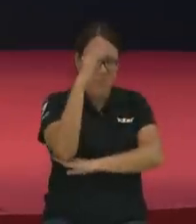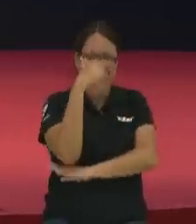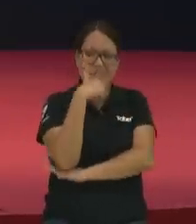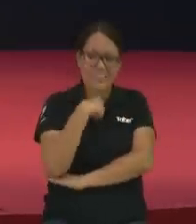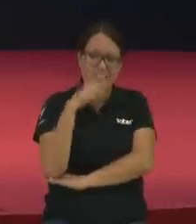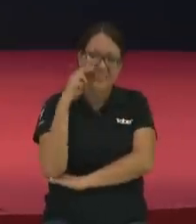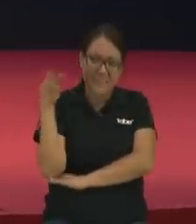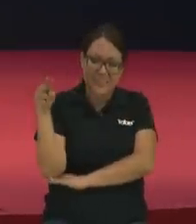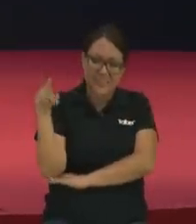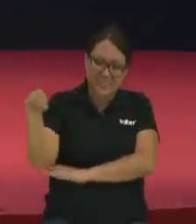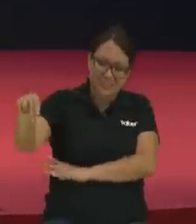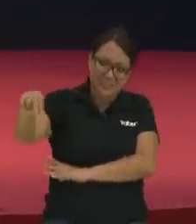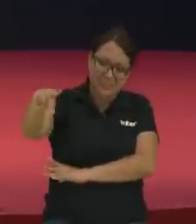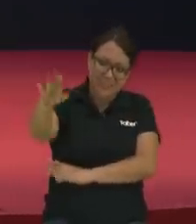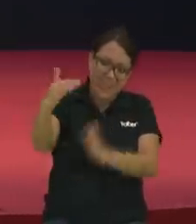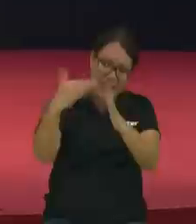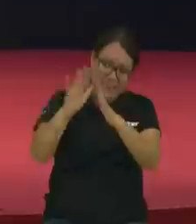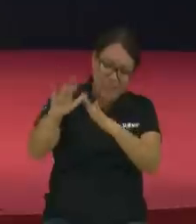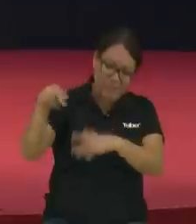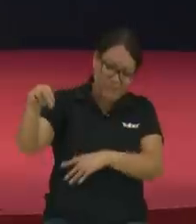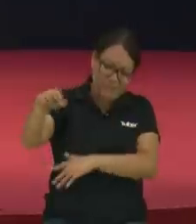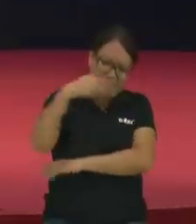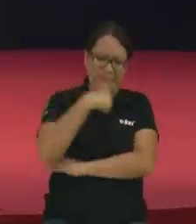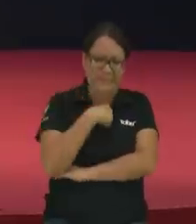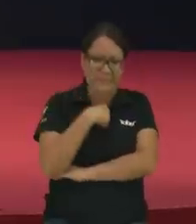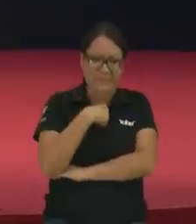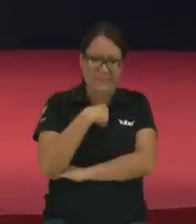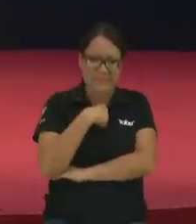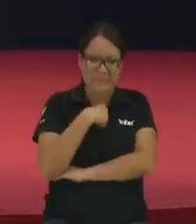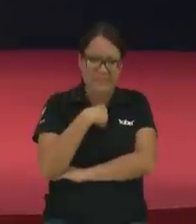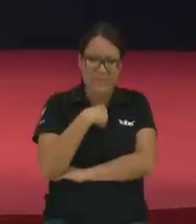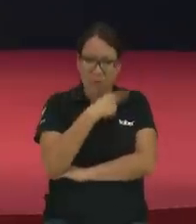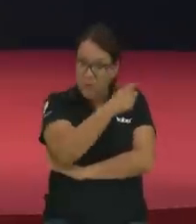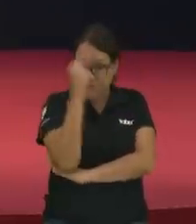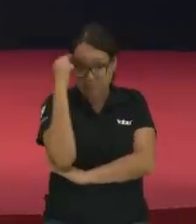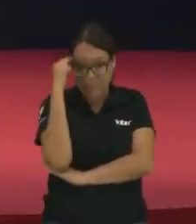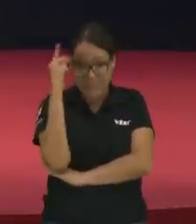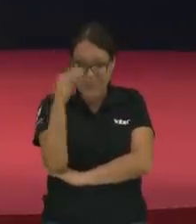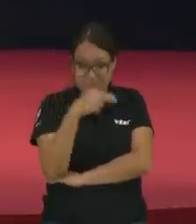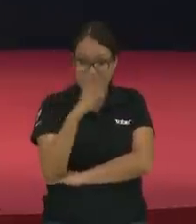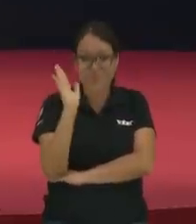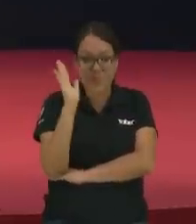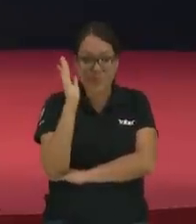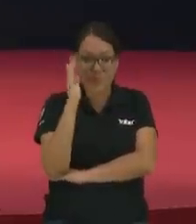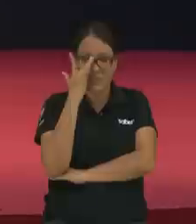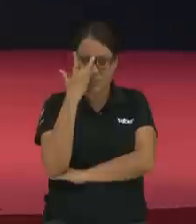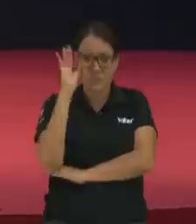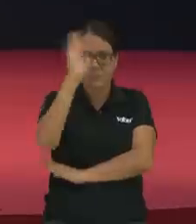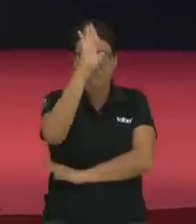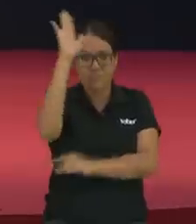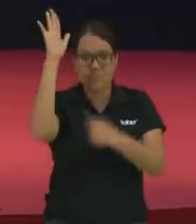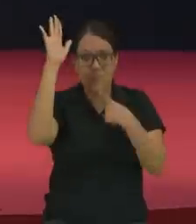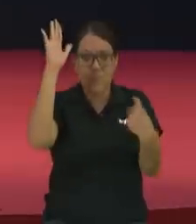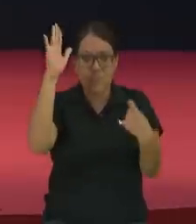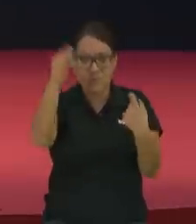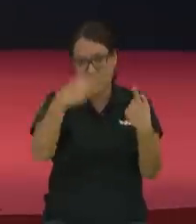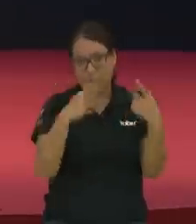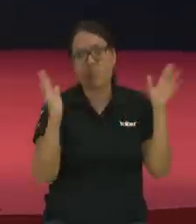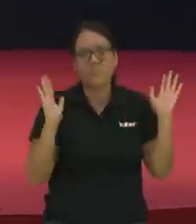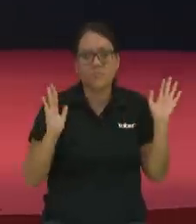Ah, para su casa la hermanita. ¿Habrá alguien que me acompaña en ese sentimiento acá que me pueda levantar la mano el día de hoy?